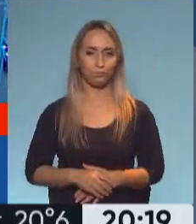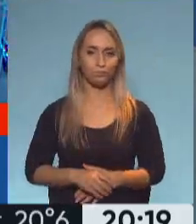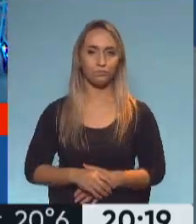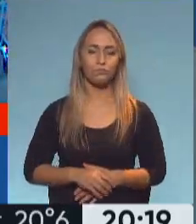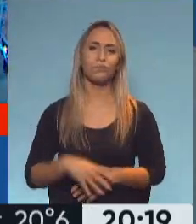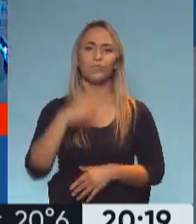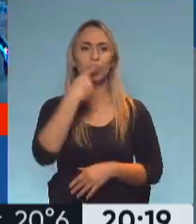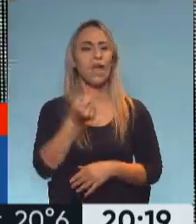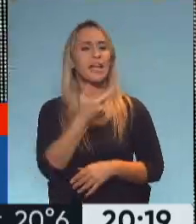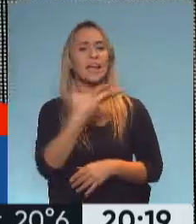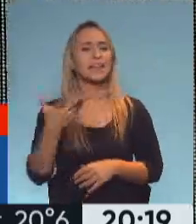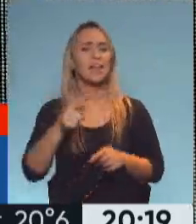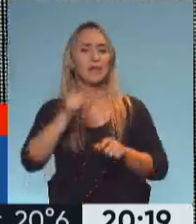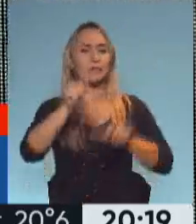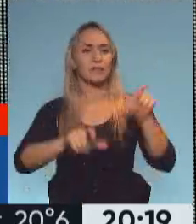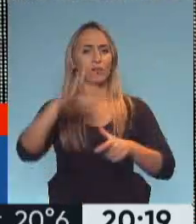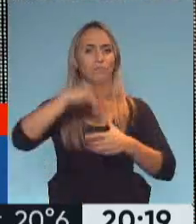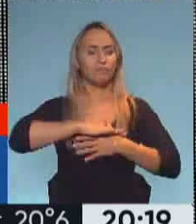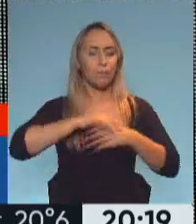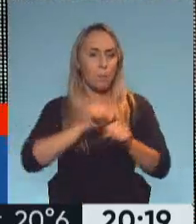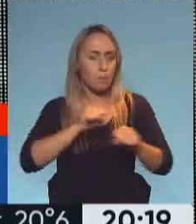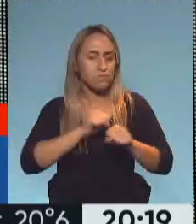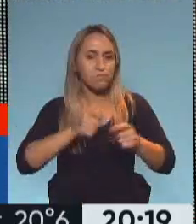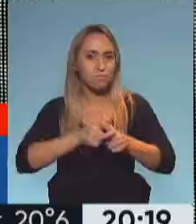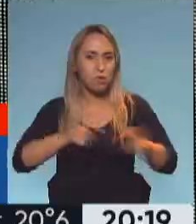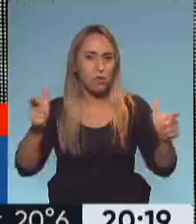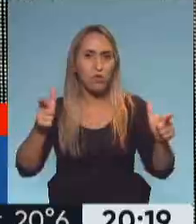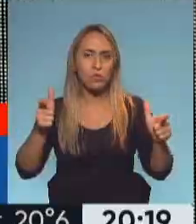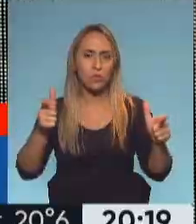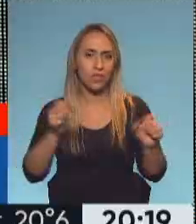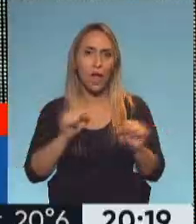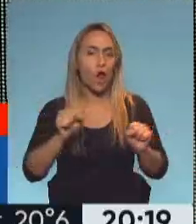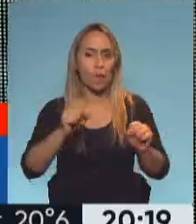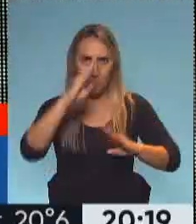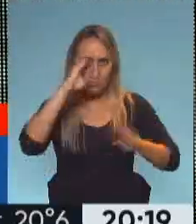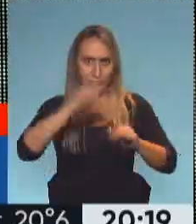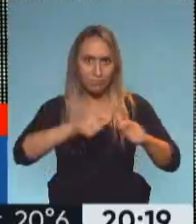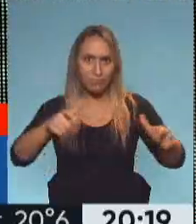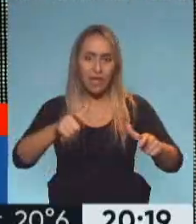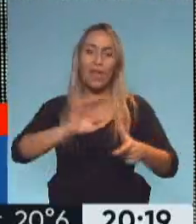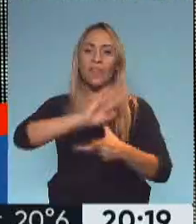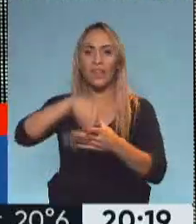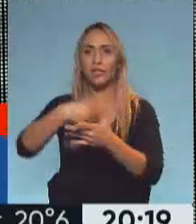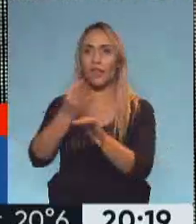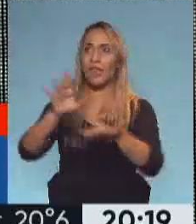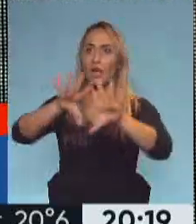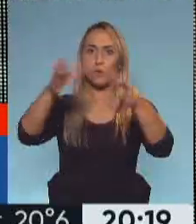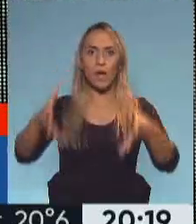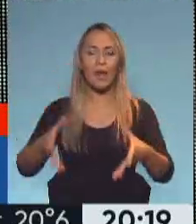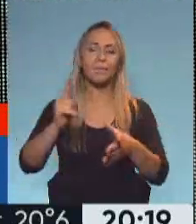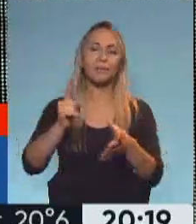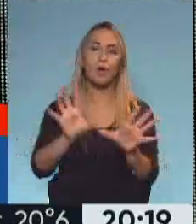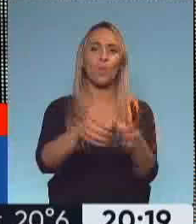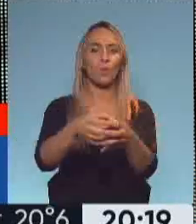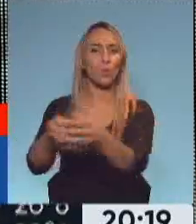cantidad de casos, este aumento de casos explosivos, en los términos que lo puso el Ministro de Salud, en las escuelas, en las burbujas? ¿Hay números? ¿Y si se